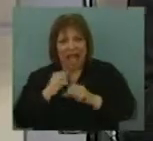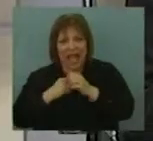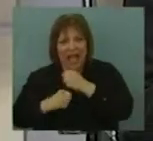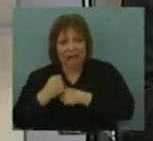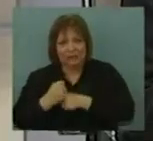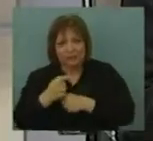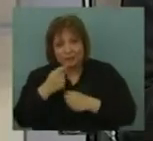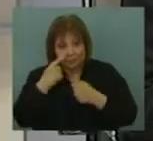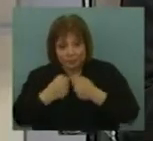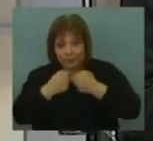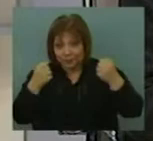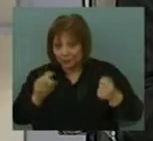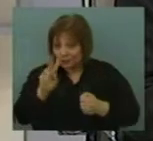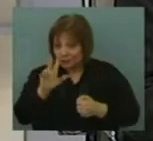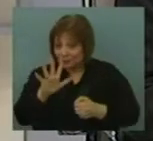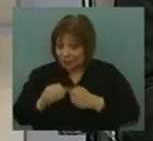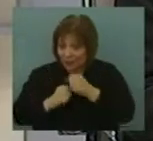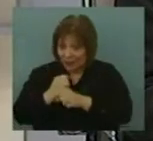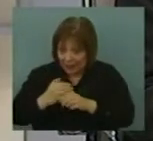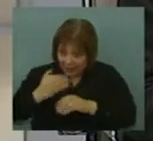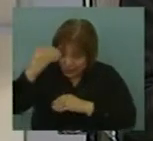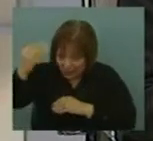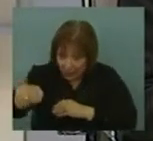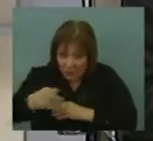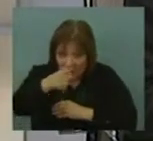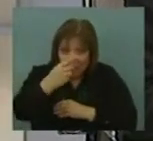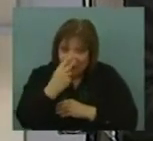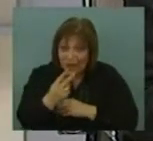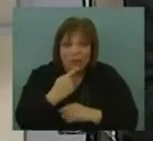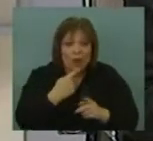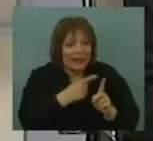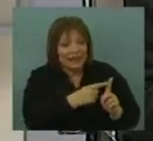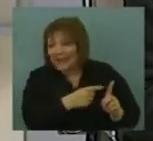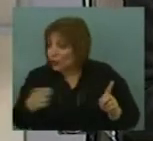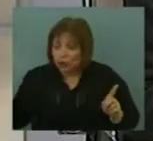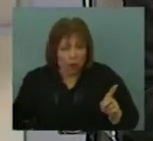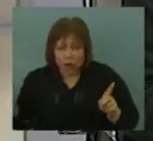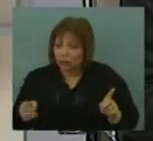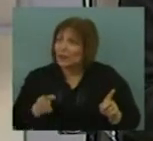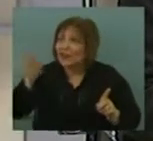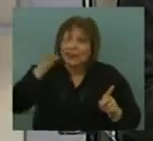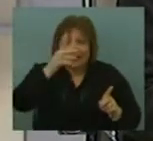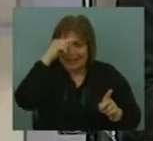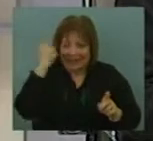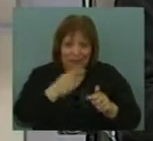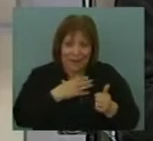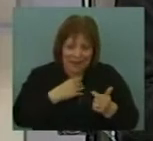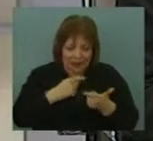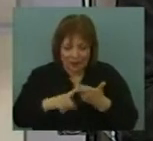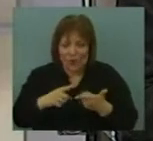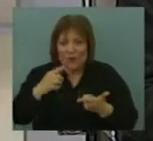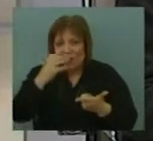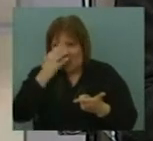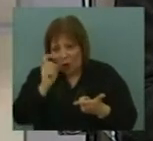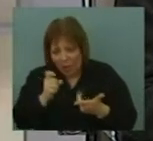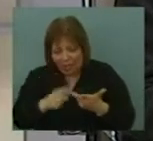amplías un poco más, Pepe, a 25 años, vas a encontrar que todos los partidos ya hicieron política internacional en Uruguay. El Partido Nacional, el Partido Colorado y el